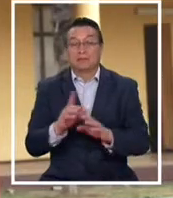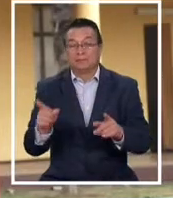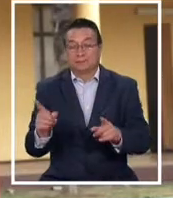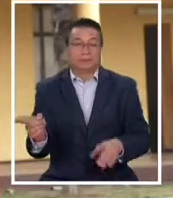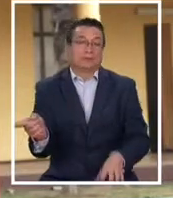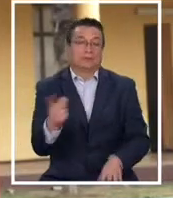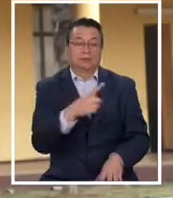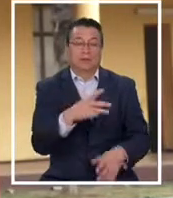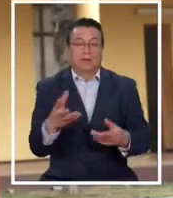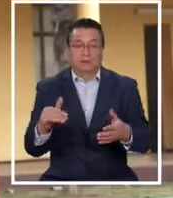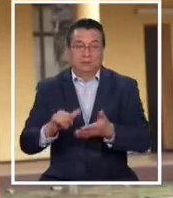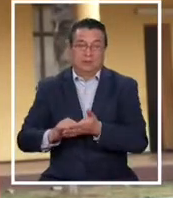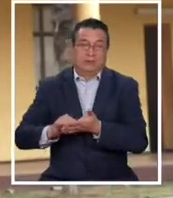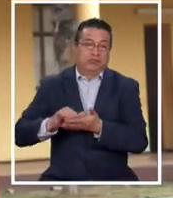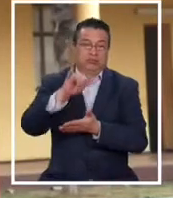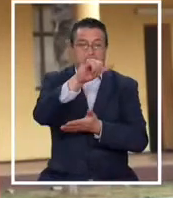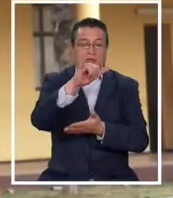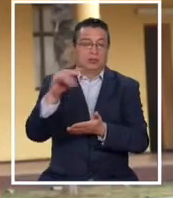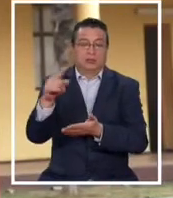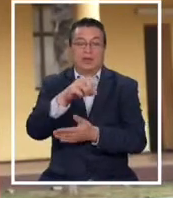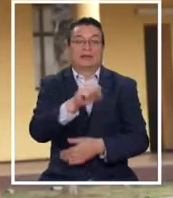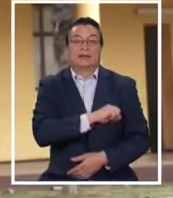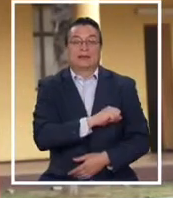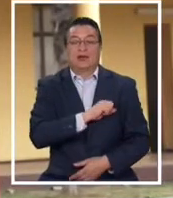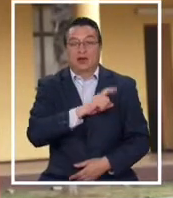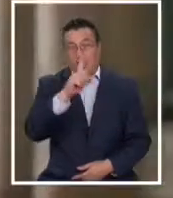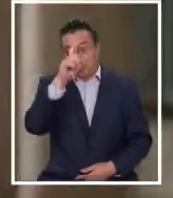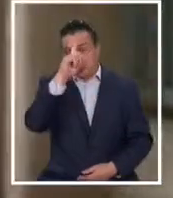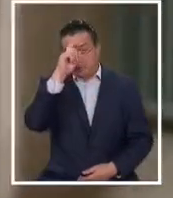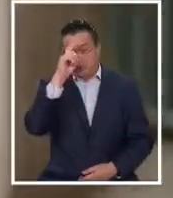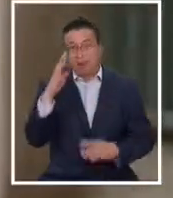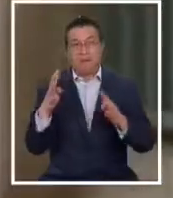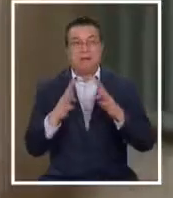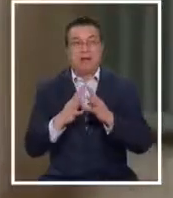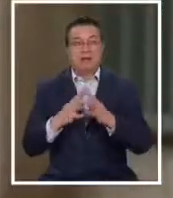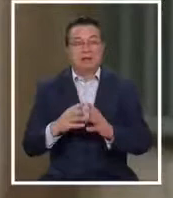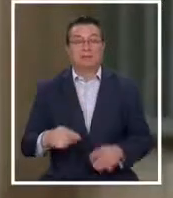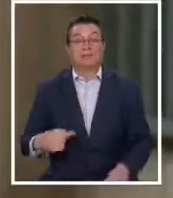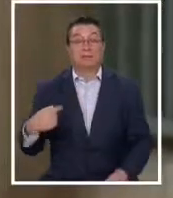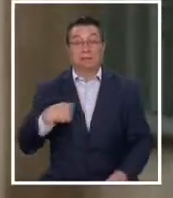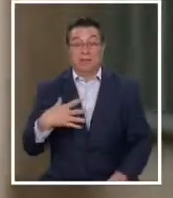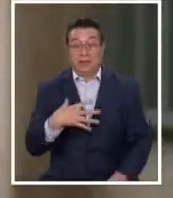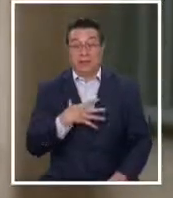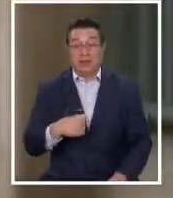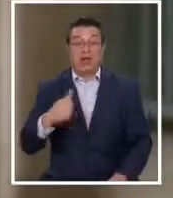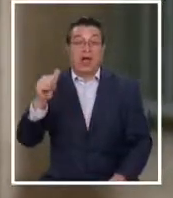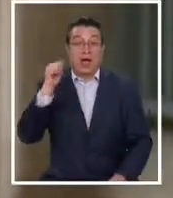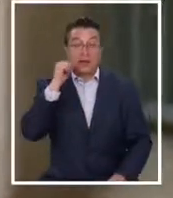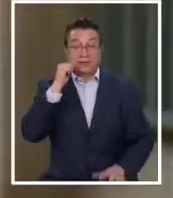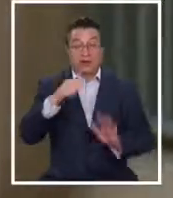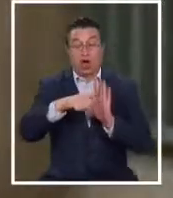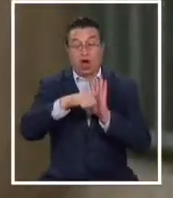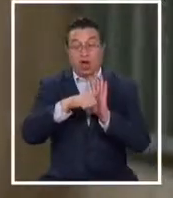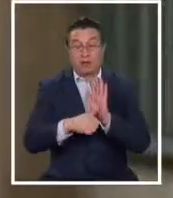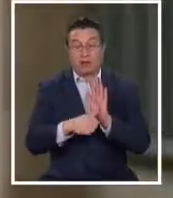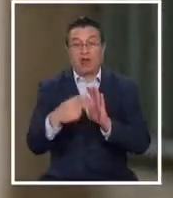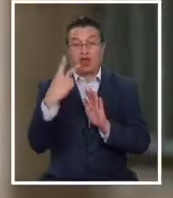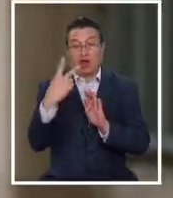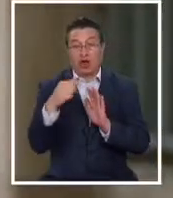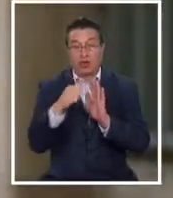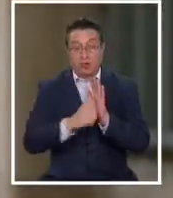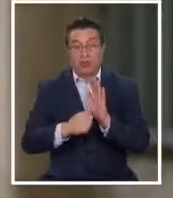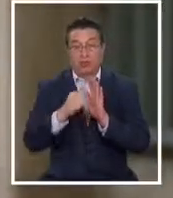materializar una evacuación aeromédica a Santiago, al hospital militar. Mi hijo fue operado ayer, se le hicieron dos